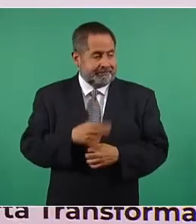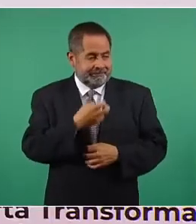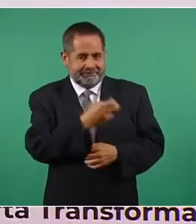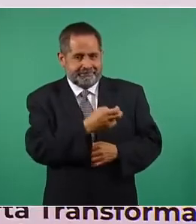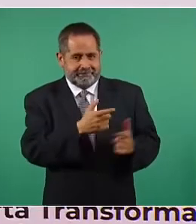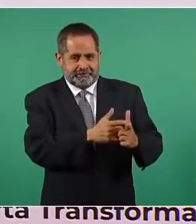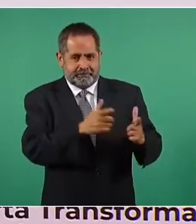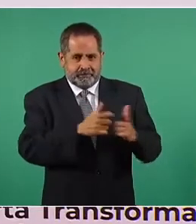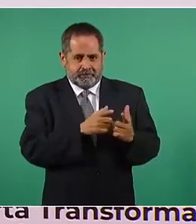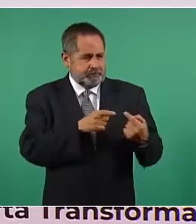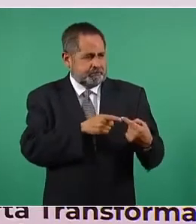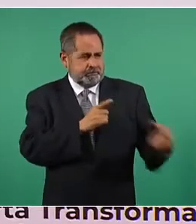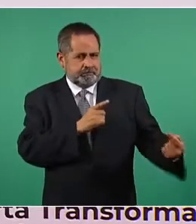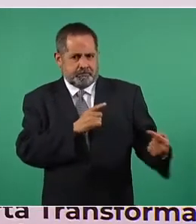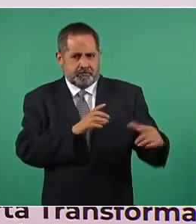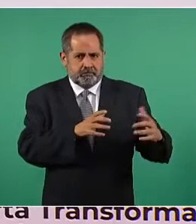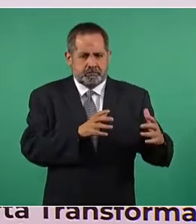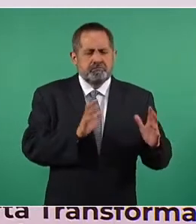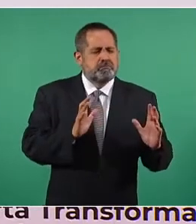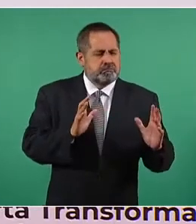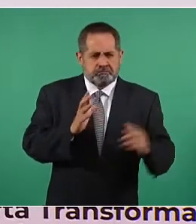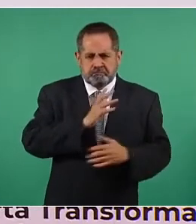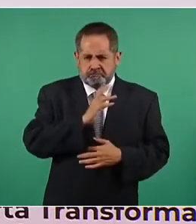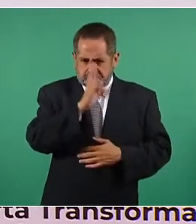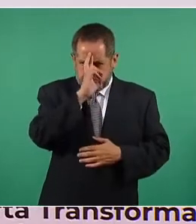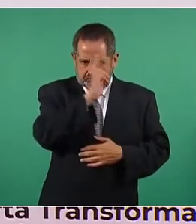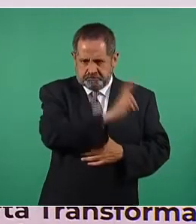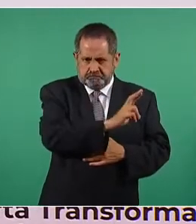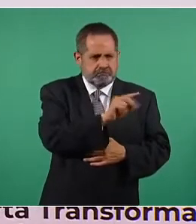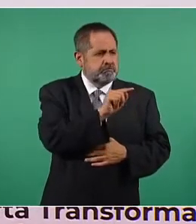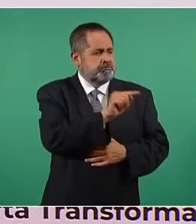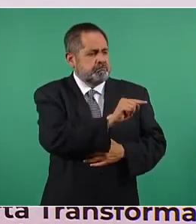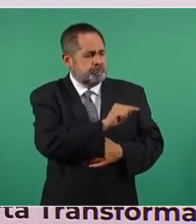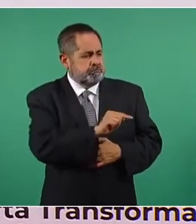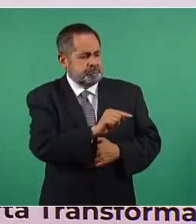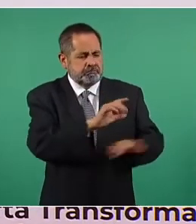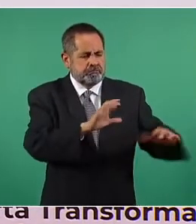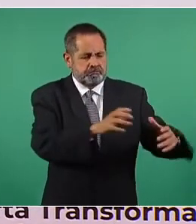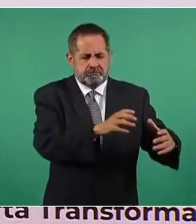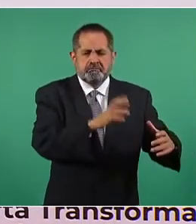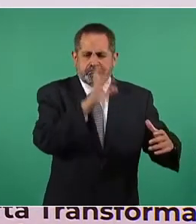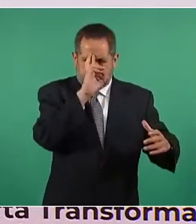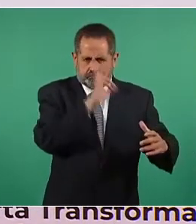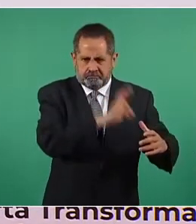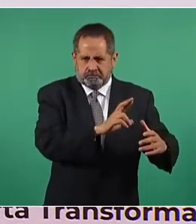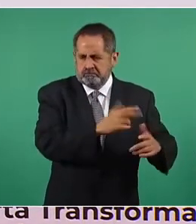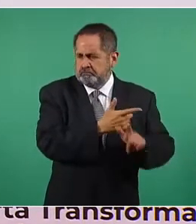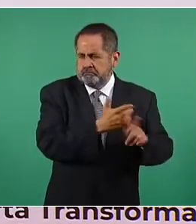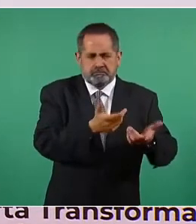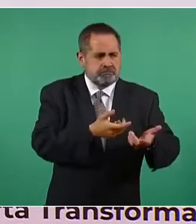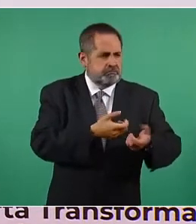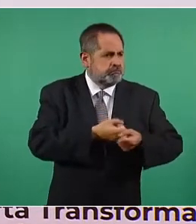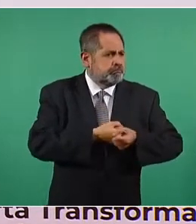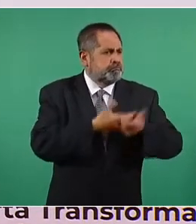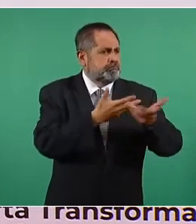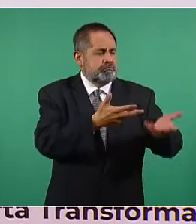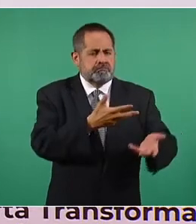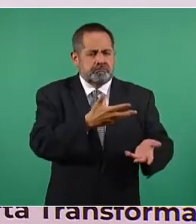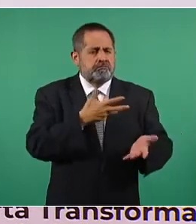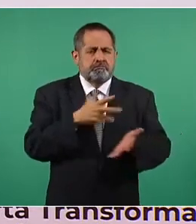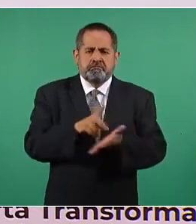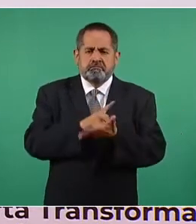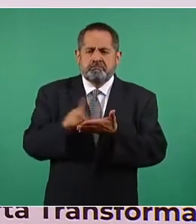siempre será respetado y tendrá libertad para ejercer su derecho